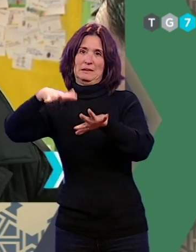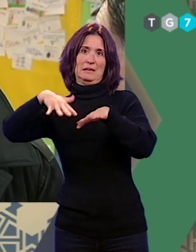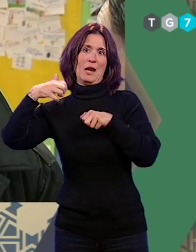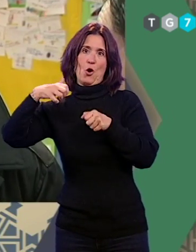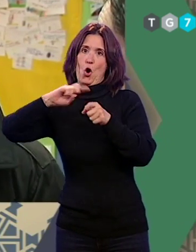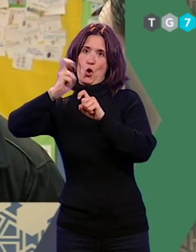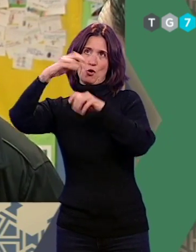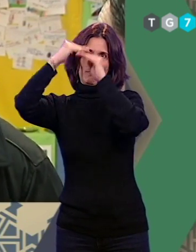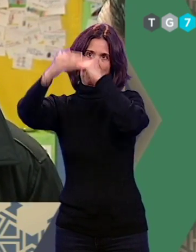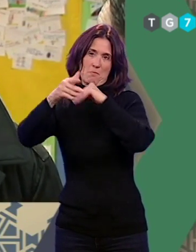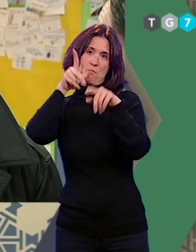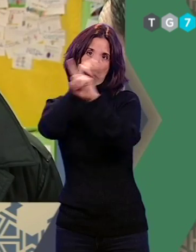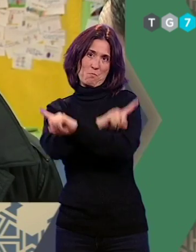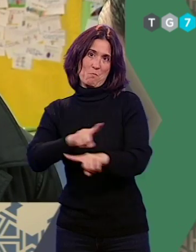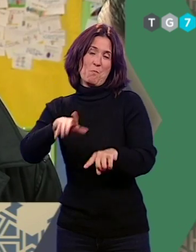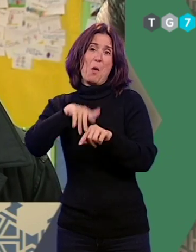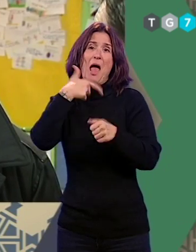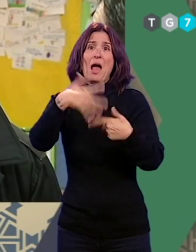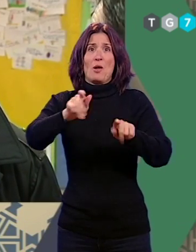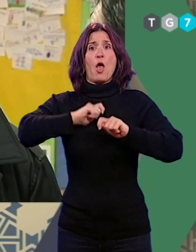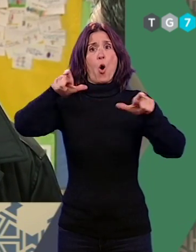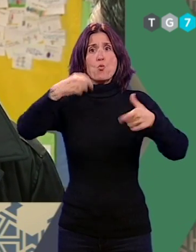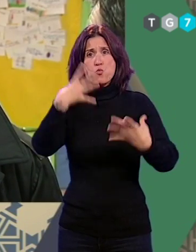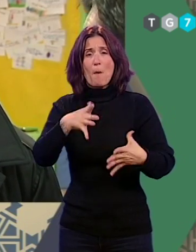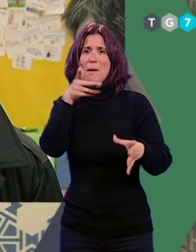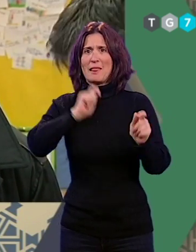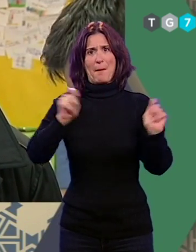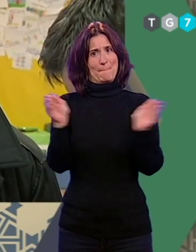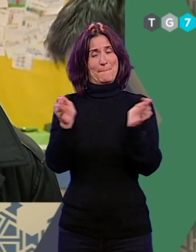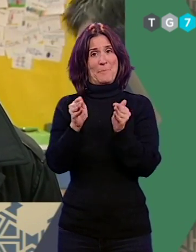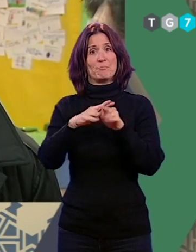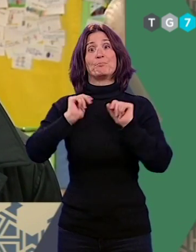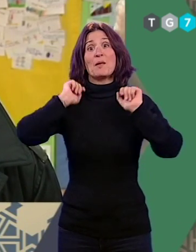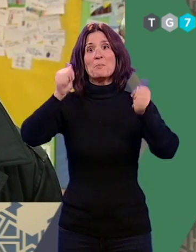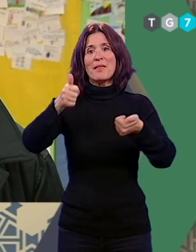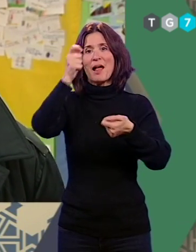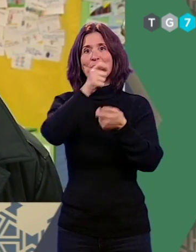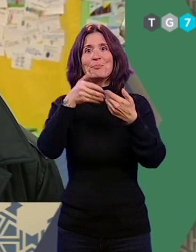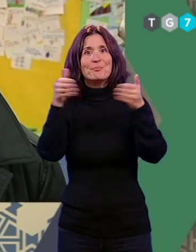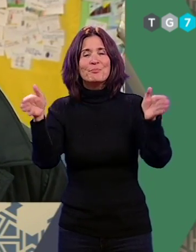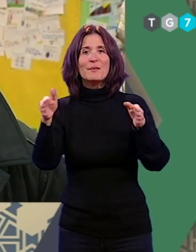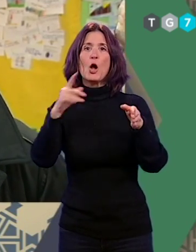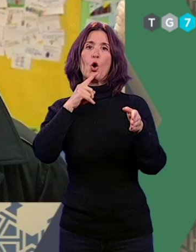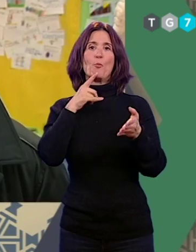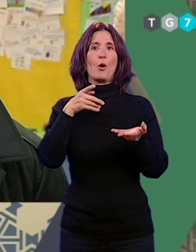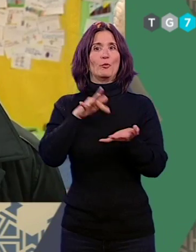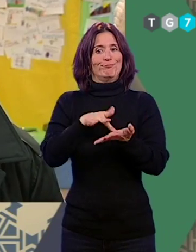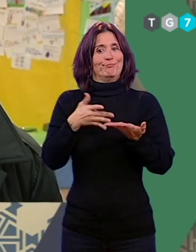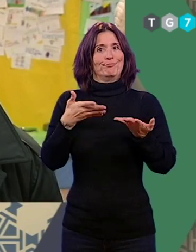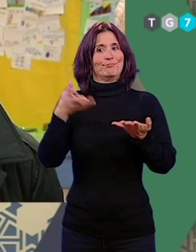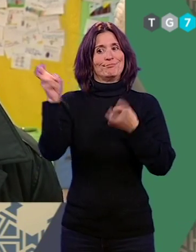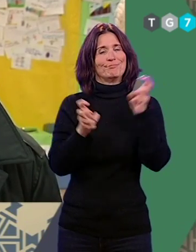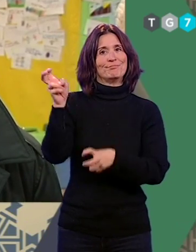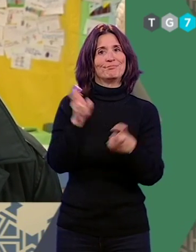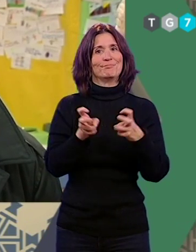pequeño. Es una buena instalación, pero es pequeño. Entonces empezamos con un acto, en este caso, presencial, agradeciendo la